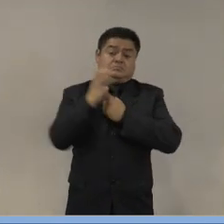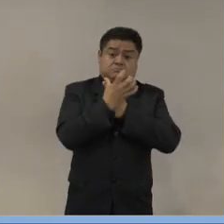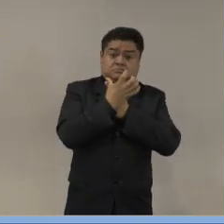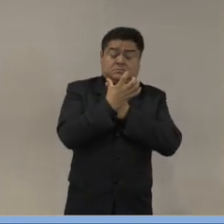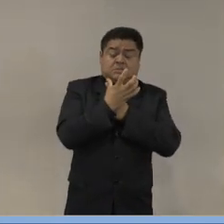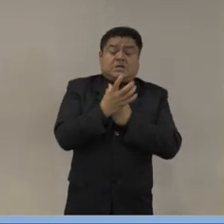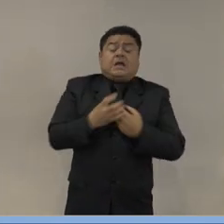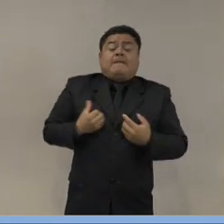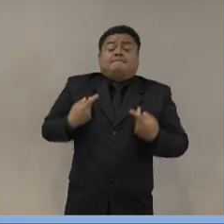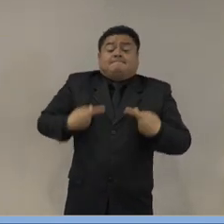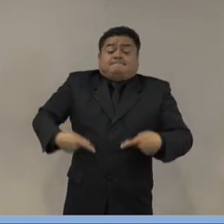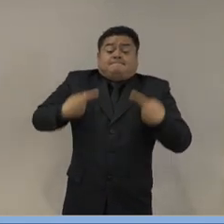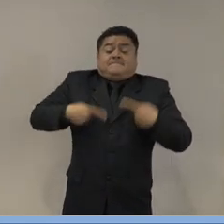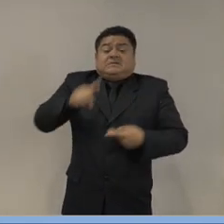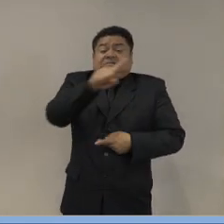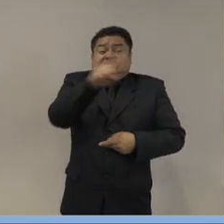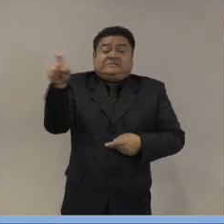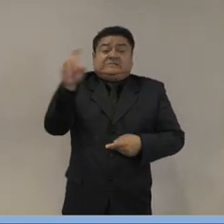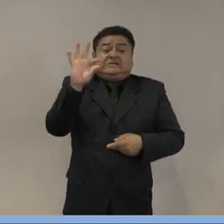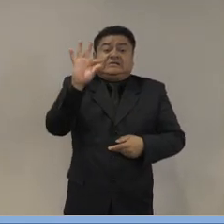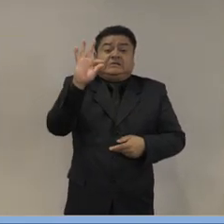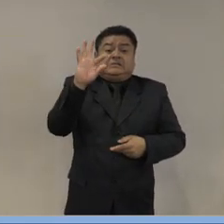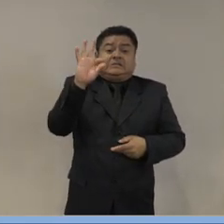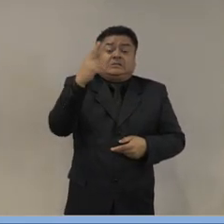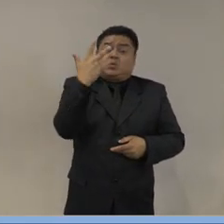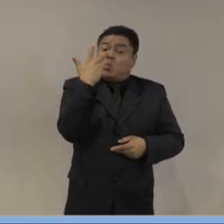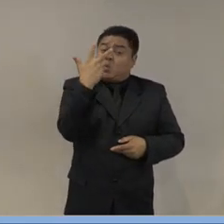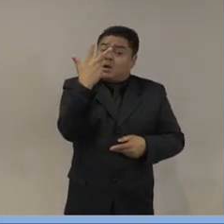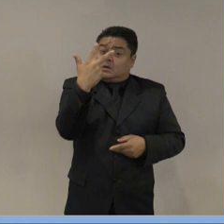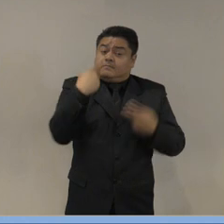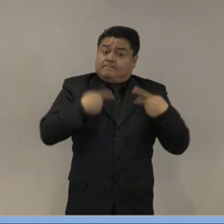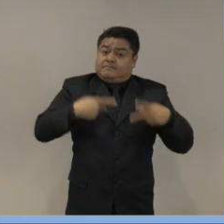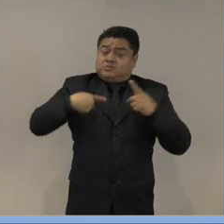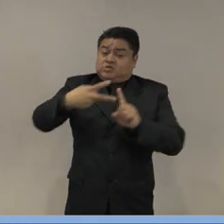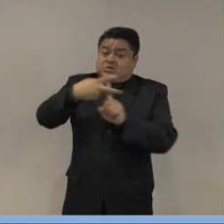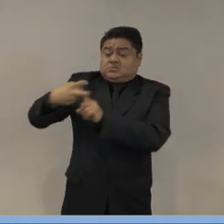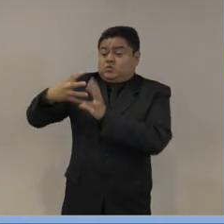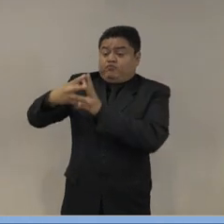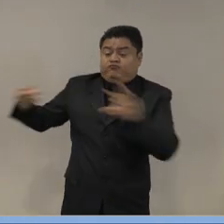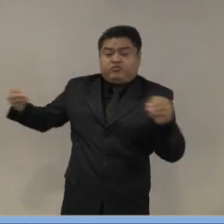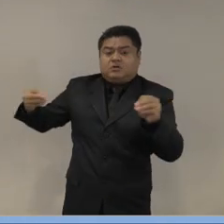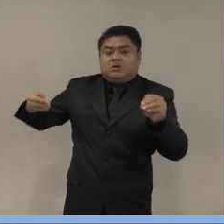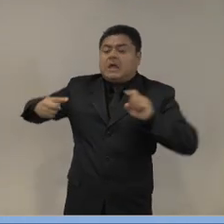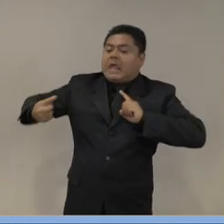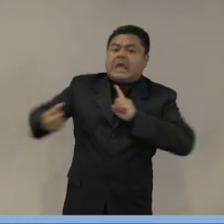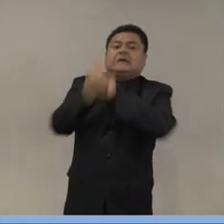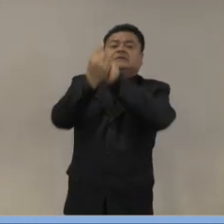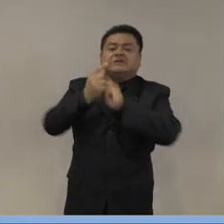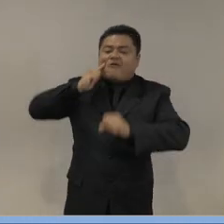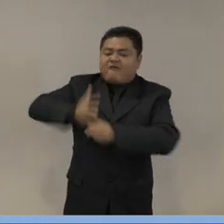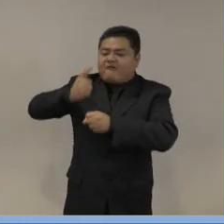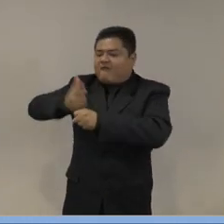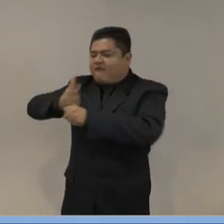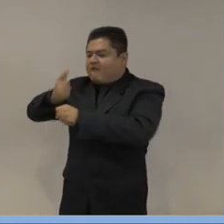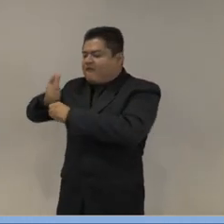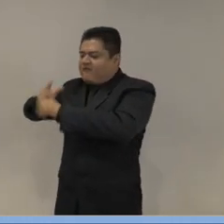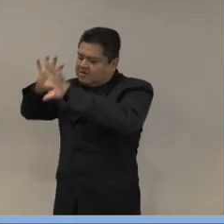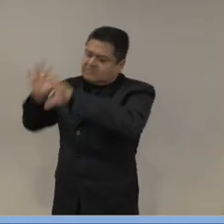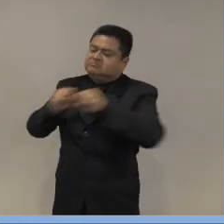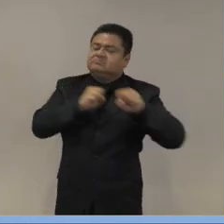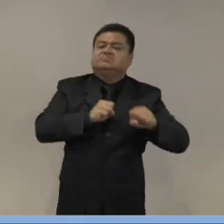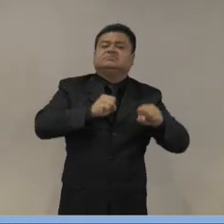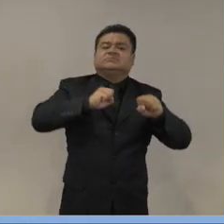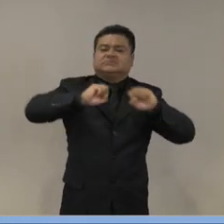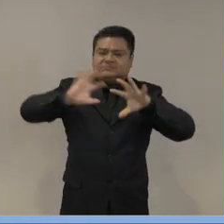a 148 desaparecidos. Sigo hablando de evidencia, la evidencia de lo que ha significado la intervención de las